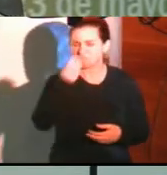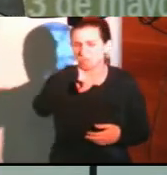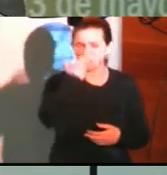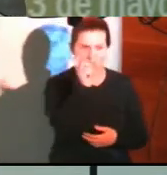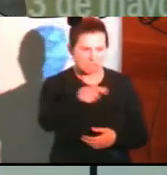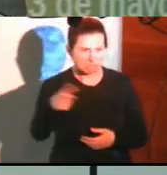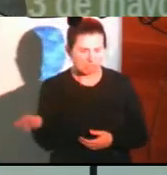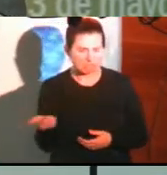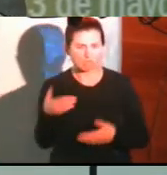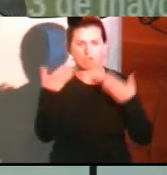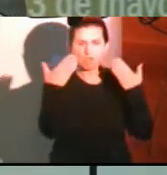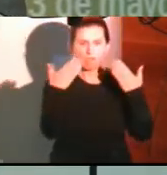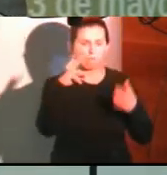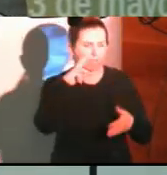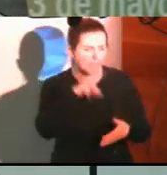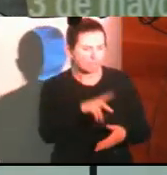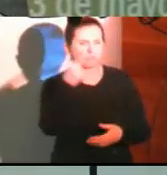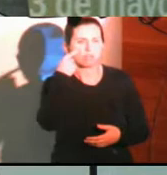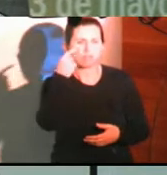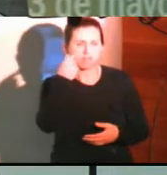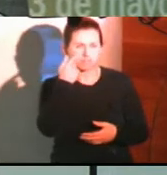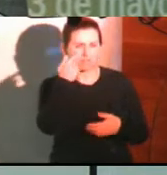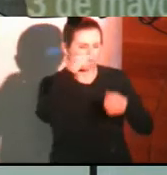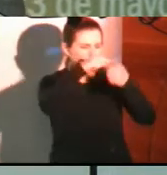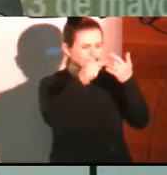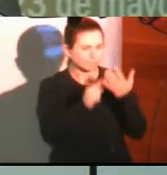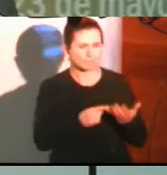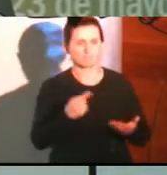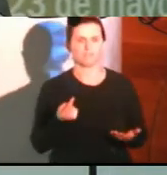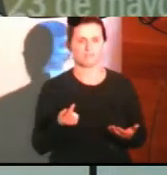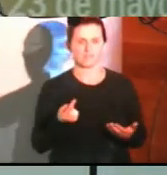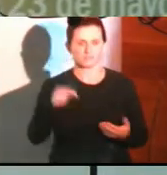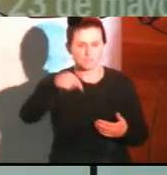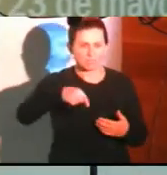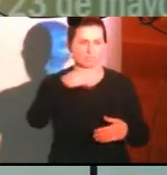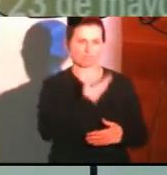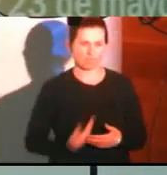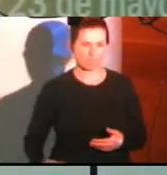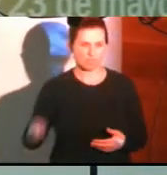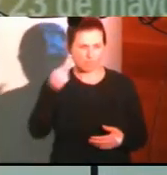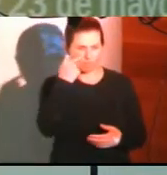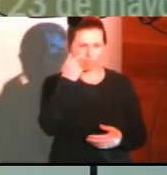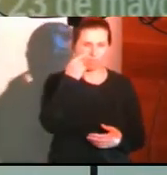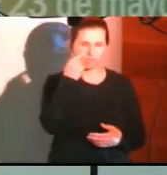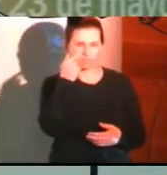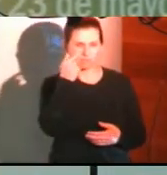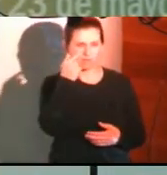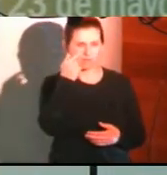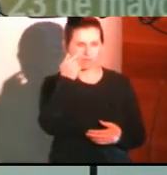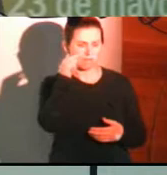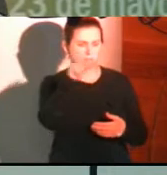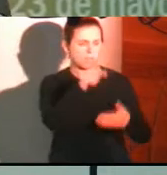nosotros como administradores nos va a permitir tomar mejores decisiones por todos los datos que ahí van a